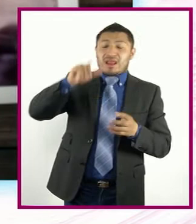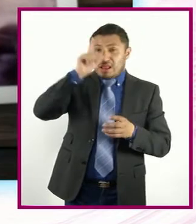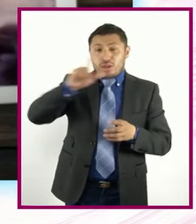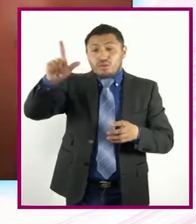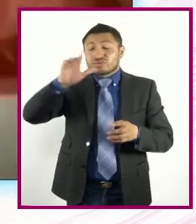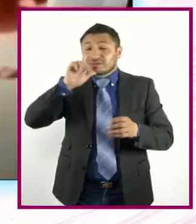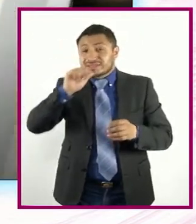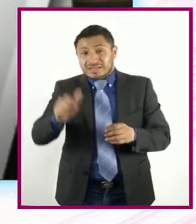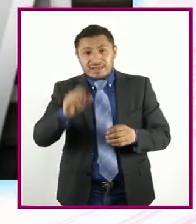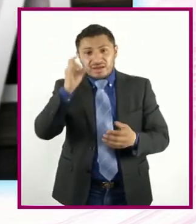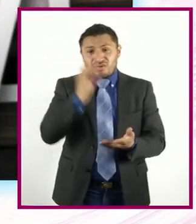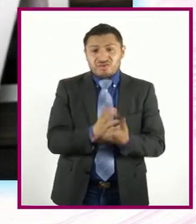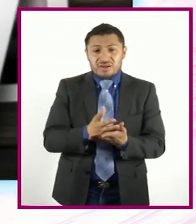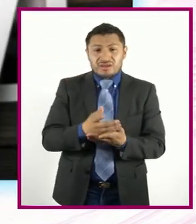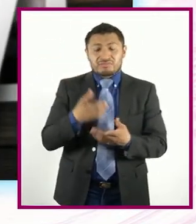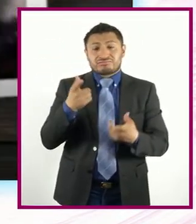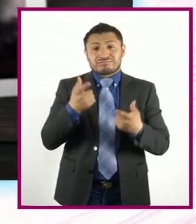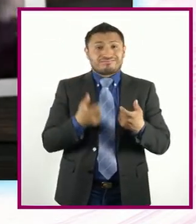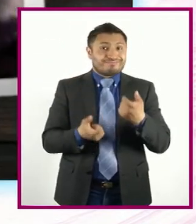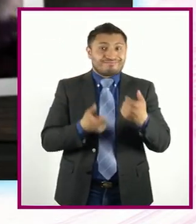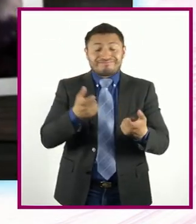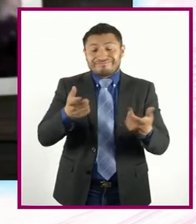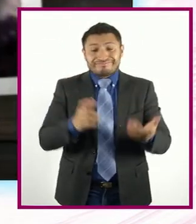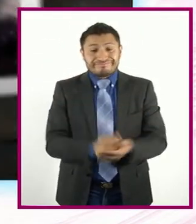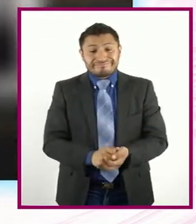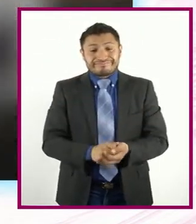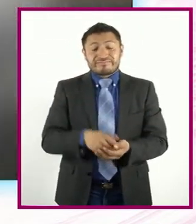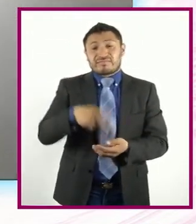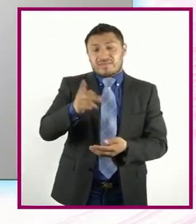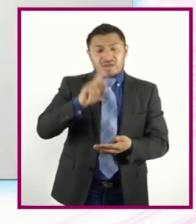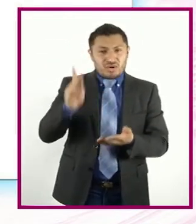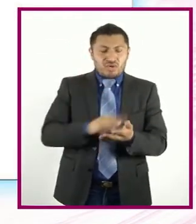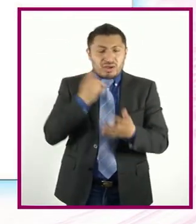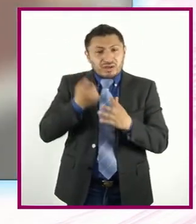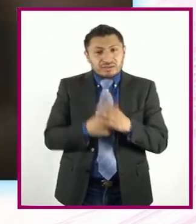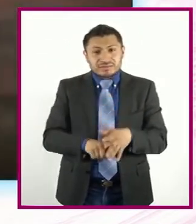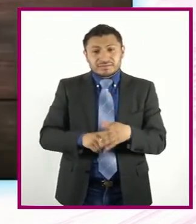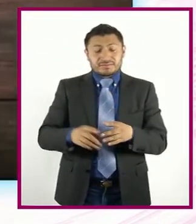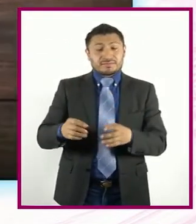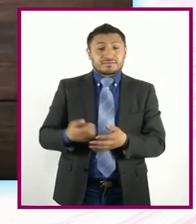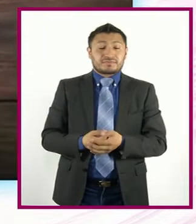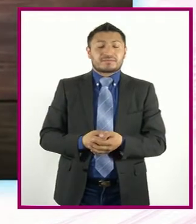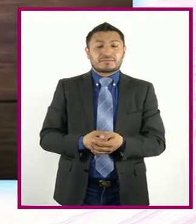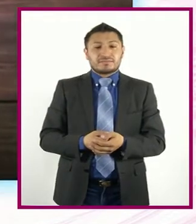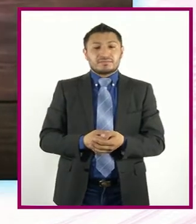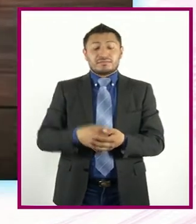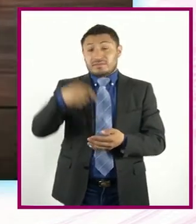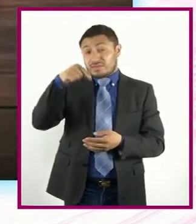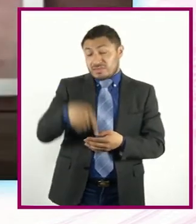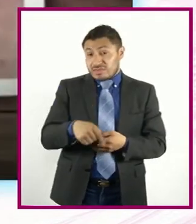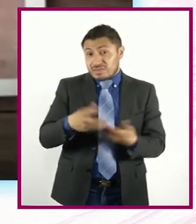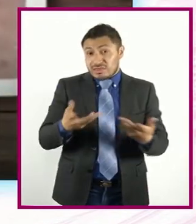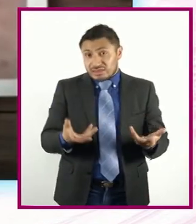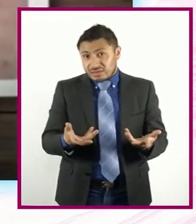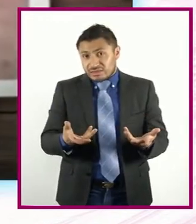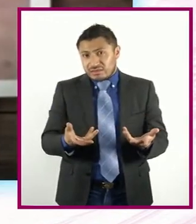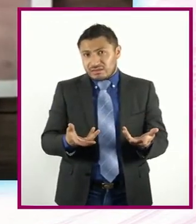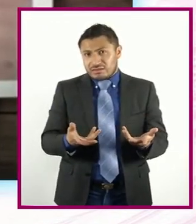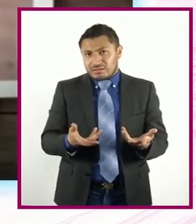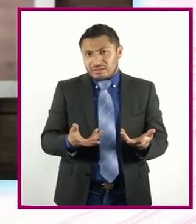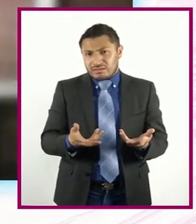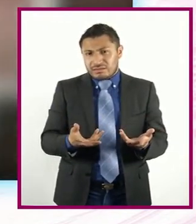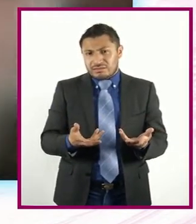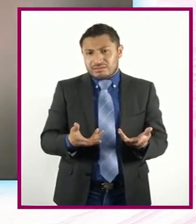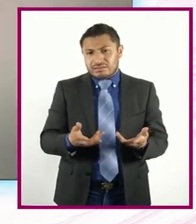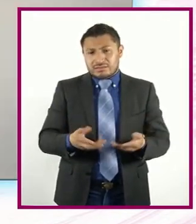Solamente gas Es una estufa De venirse otra vez Al origen Que era aquí Ve Con otro be